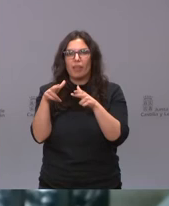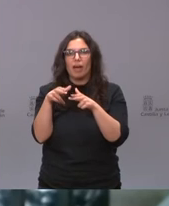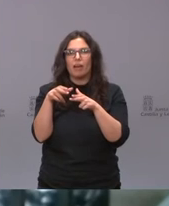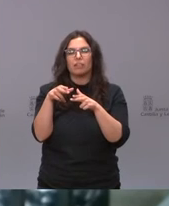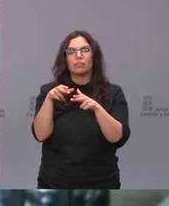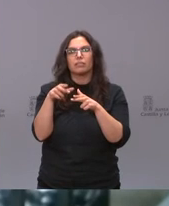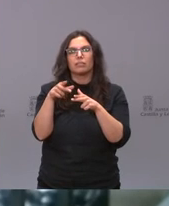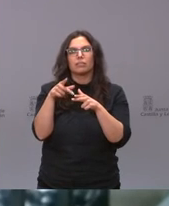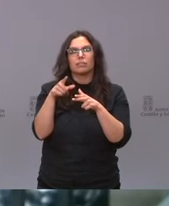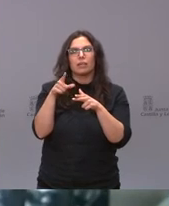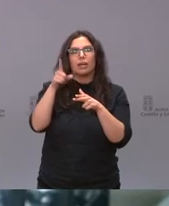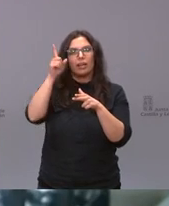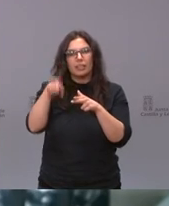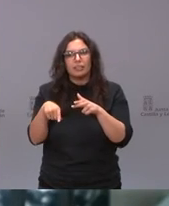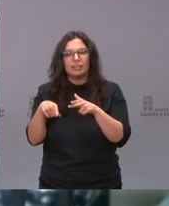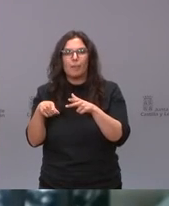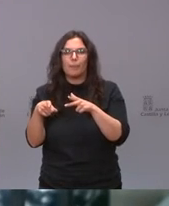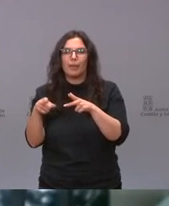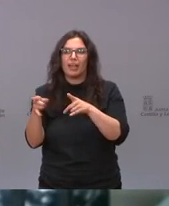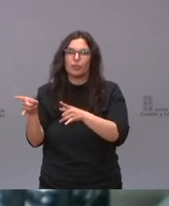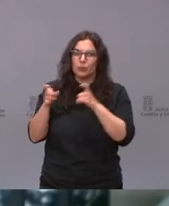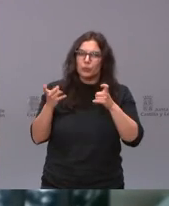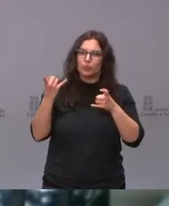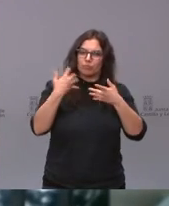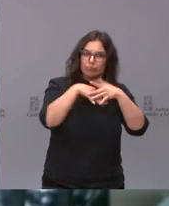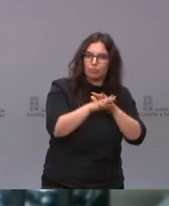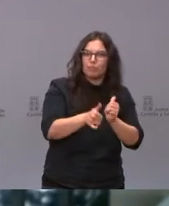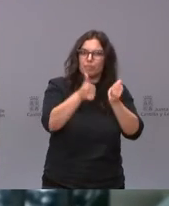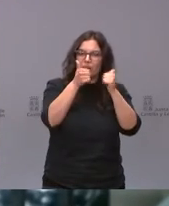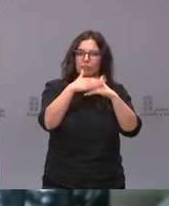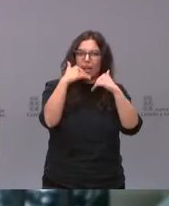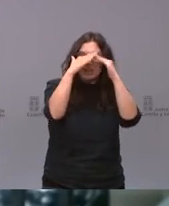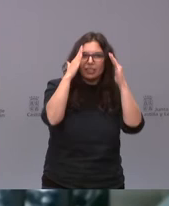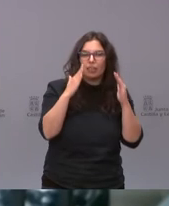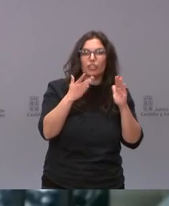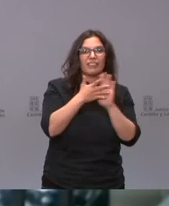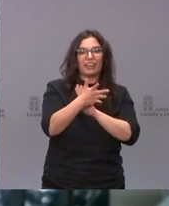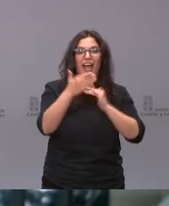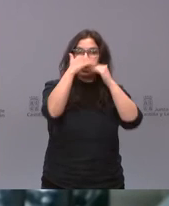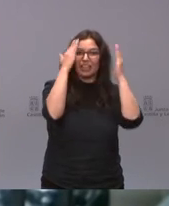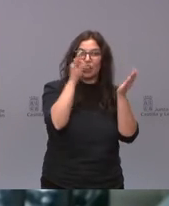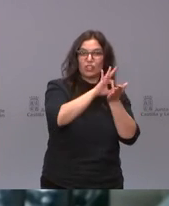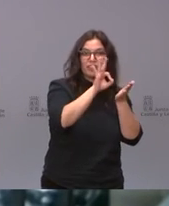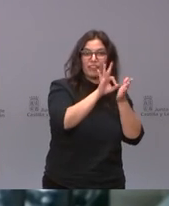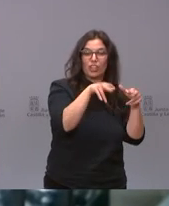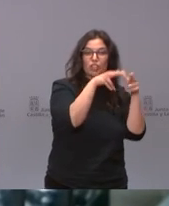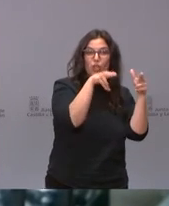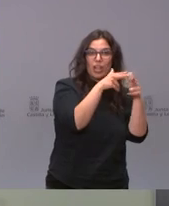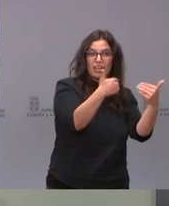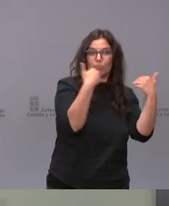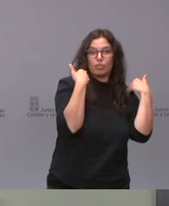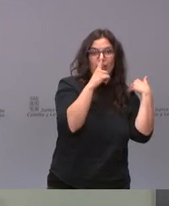la atención de los servicios sociales dejar más en manos de la sociedad esta atención y menos de la administración gracias